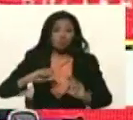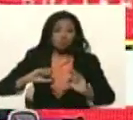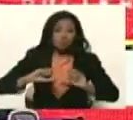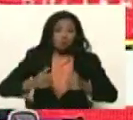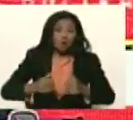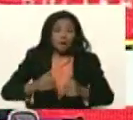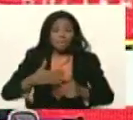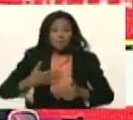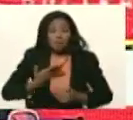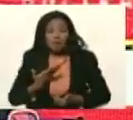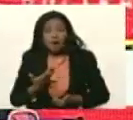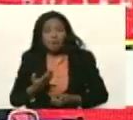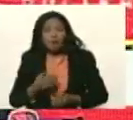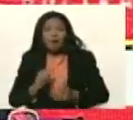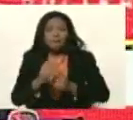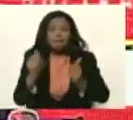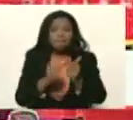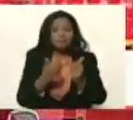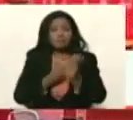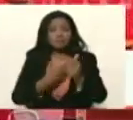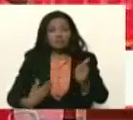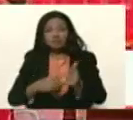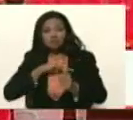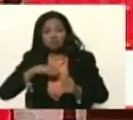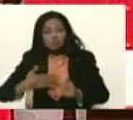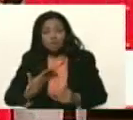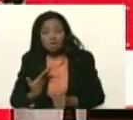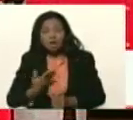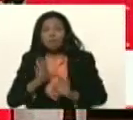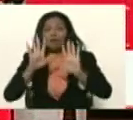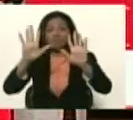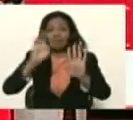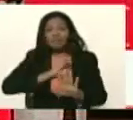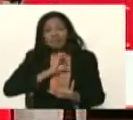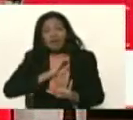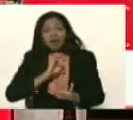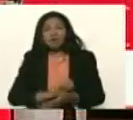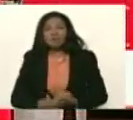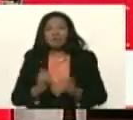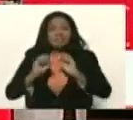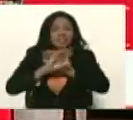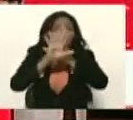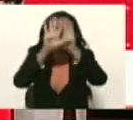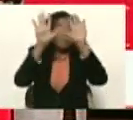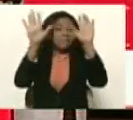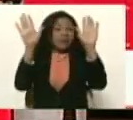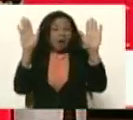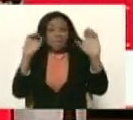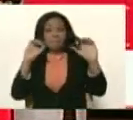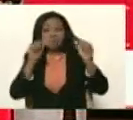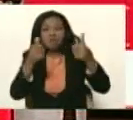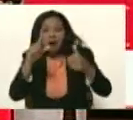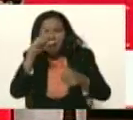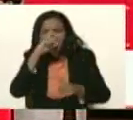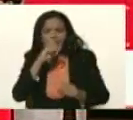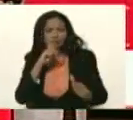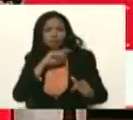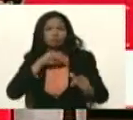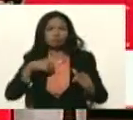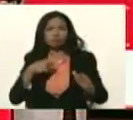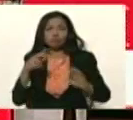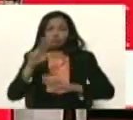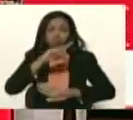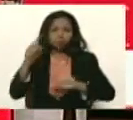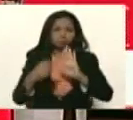vicepresidenta, compañera, nosotros podamos el 10 de enero tempranito, arrancando el año, cuando yo